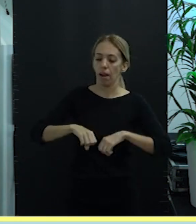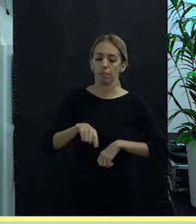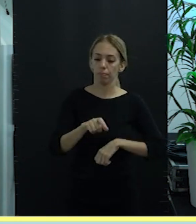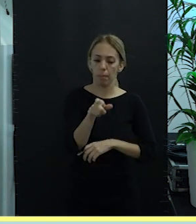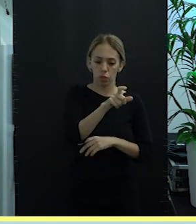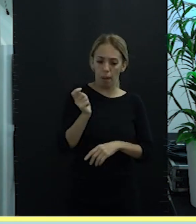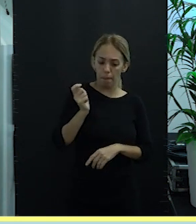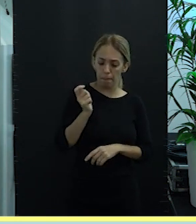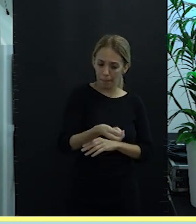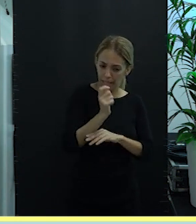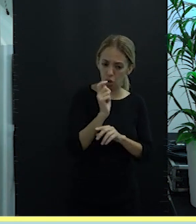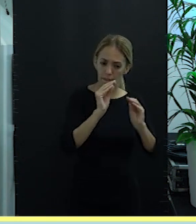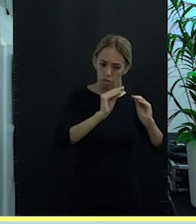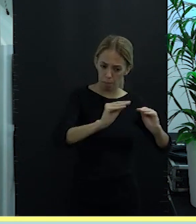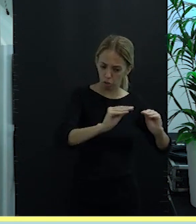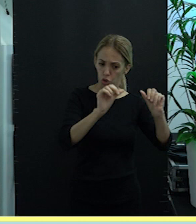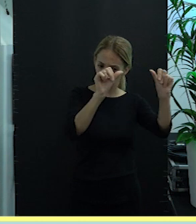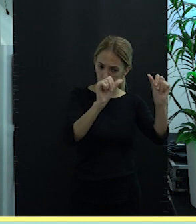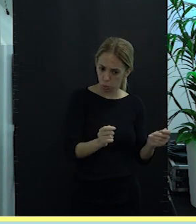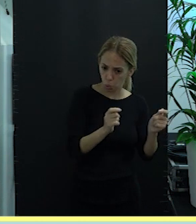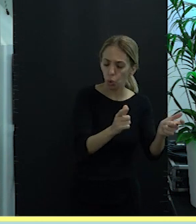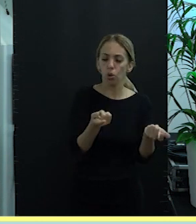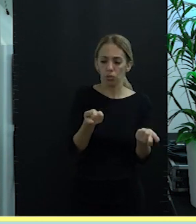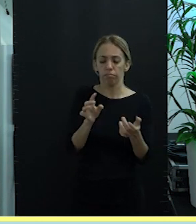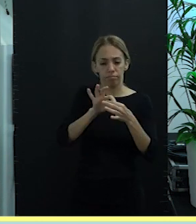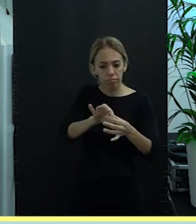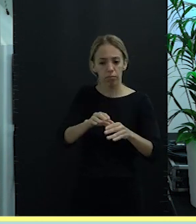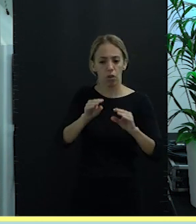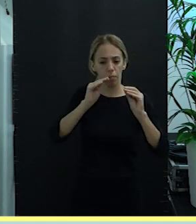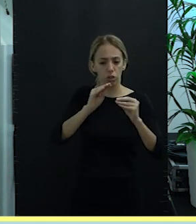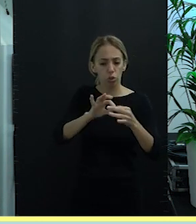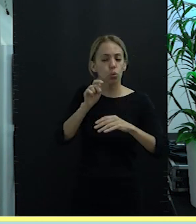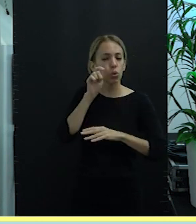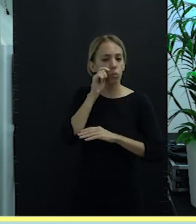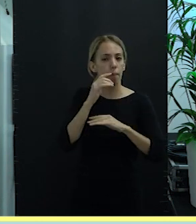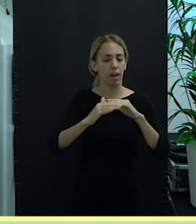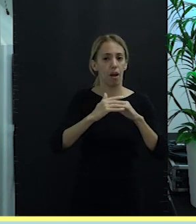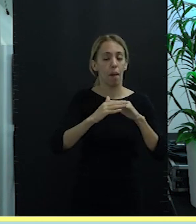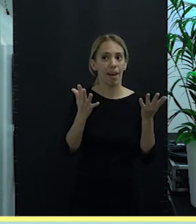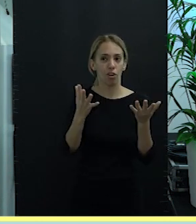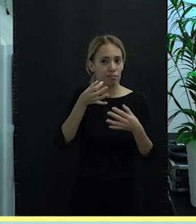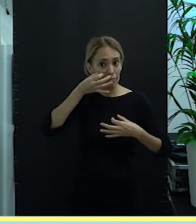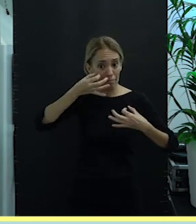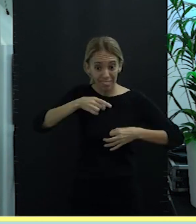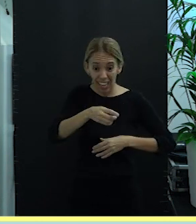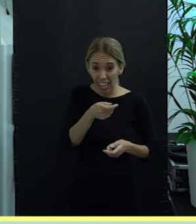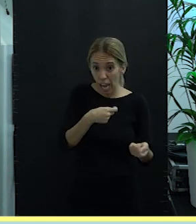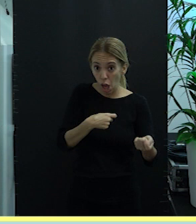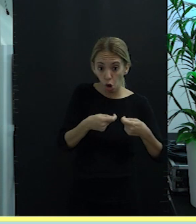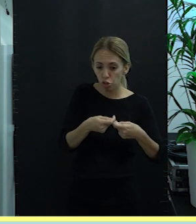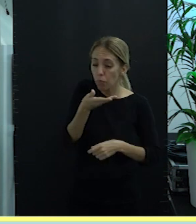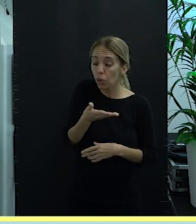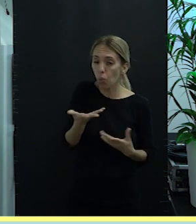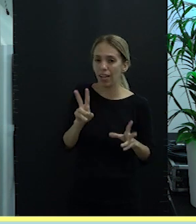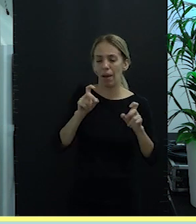pescadores, formamos en turismo marinero, pero el emprendimiento es la clave de este negocio. Y